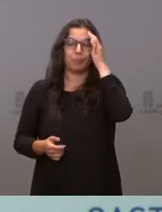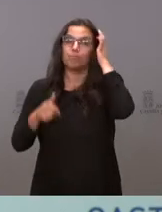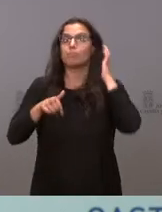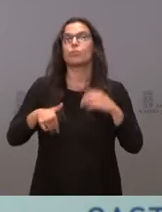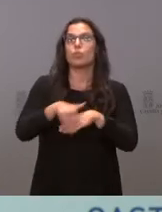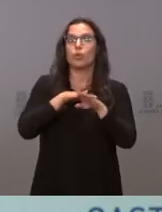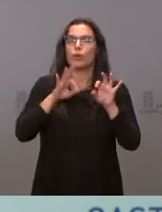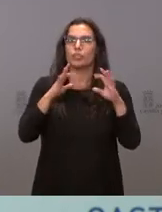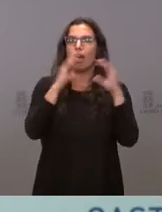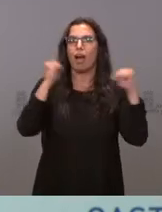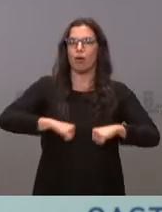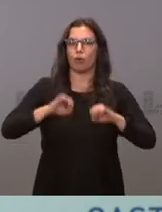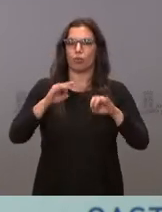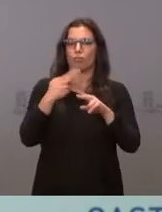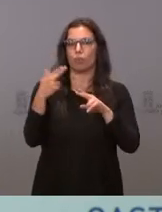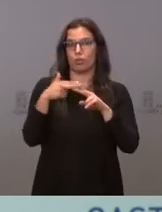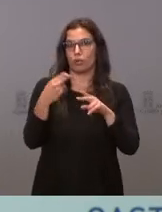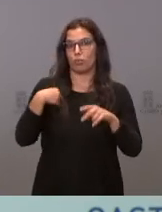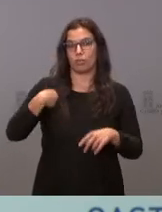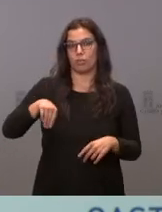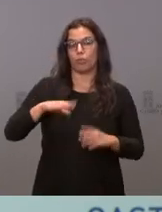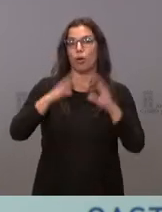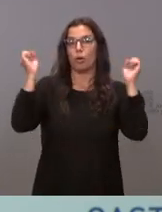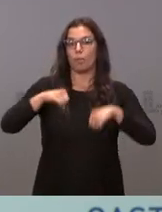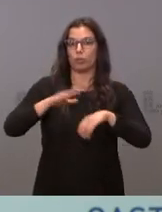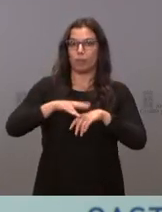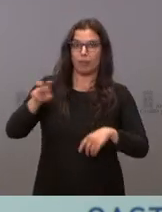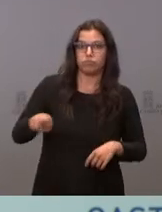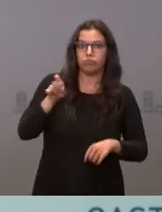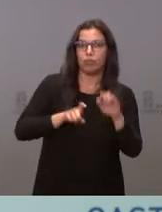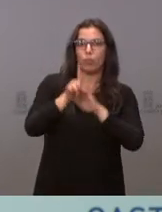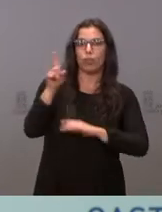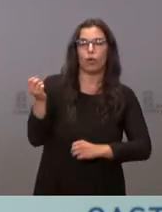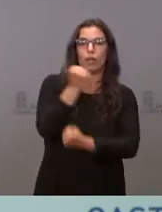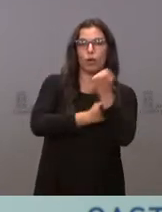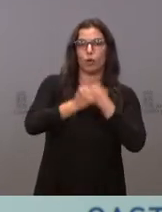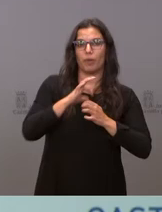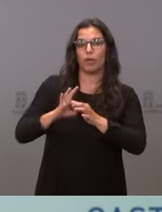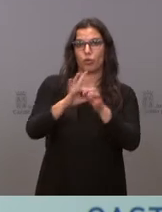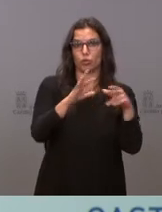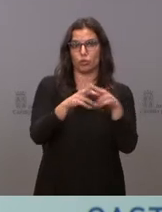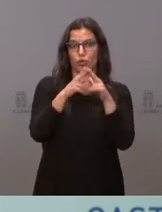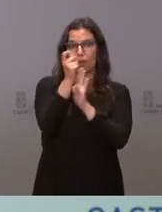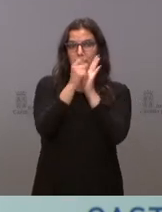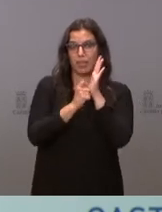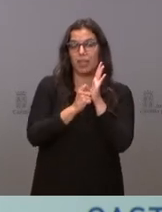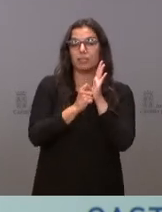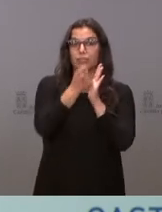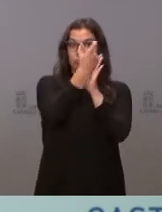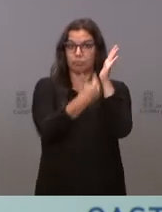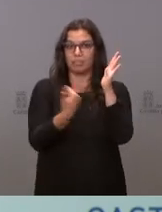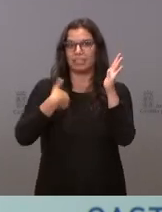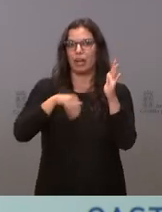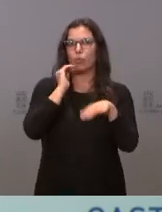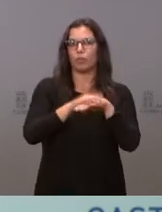de acuerdos, de acuerdos políticos, como el del Pacto para la Recuperación Económica y la Coercación Social, cuyas medidas, el 95%, están